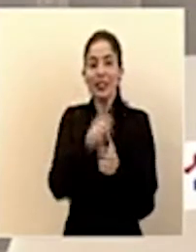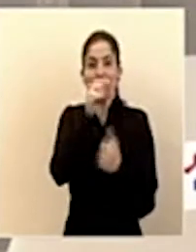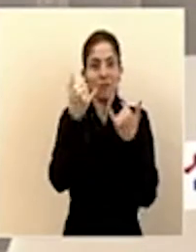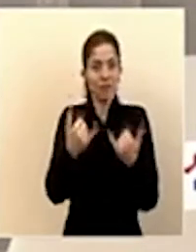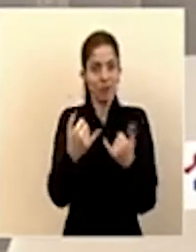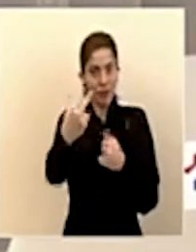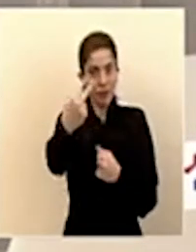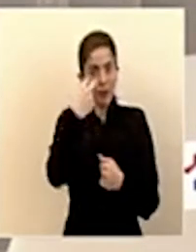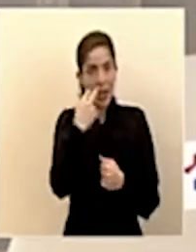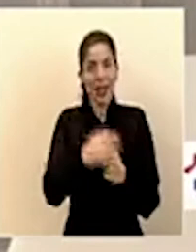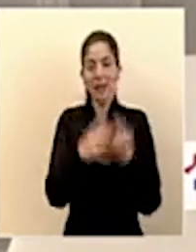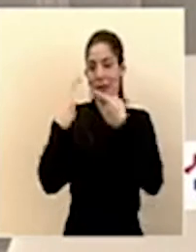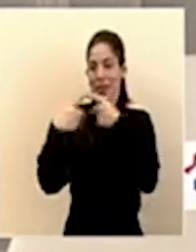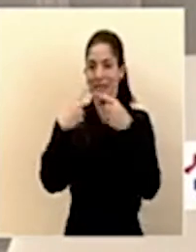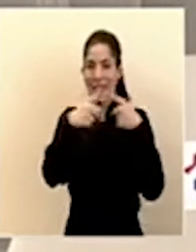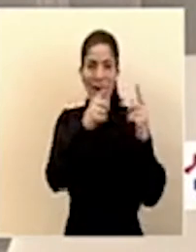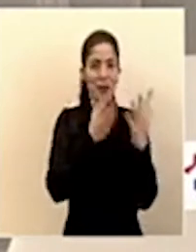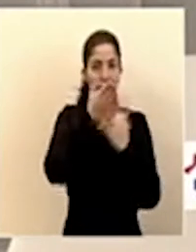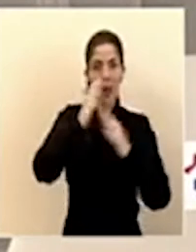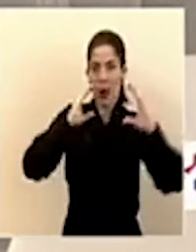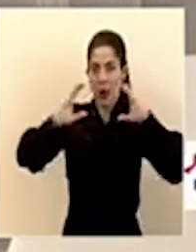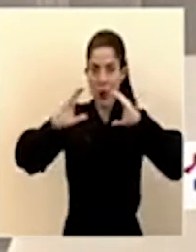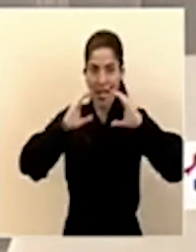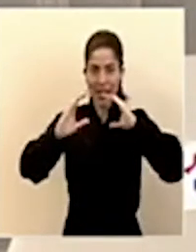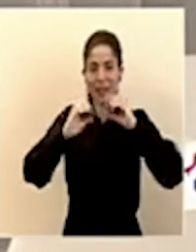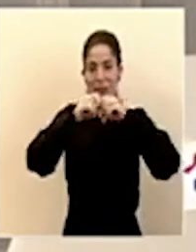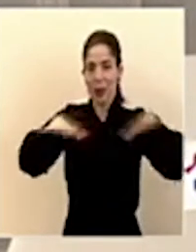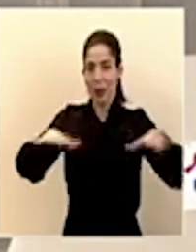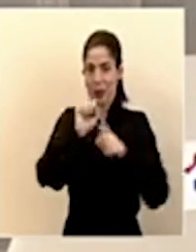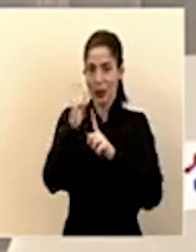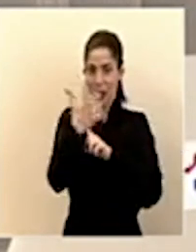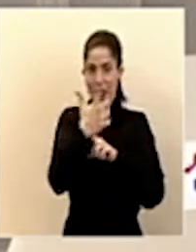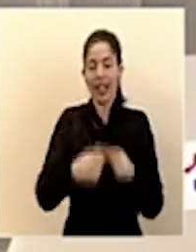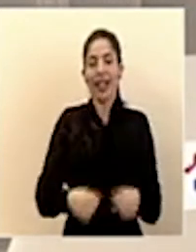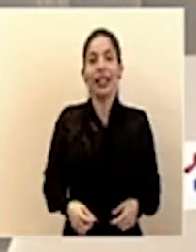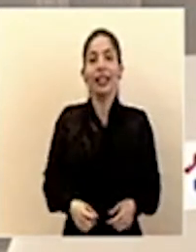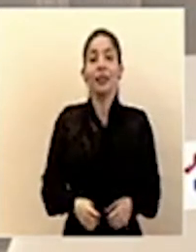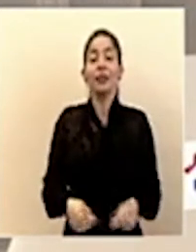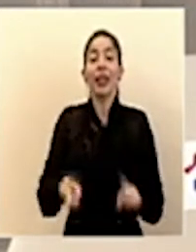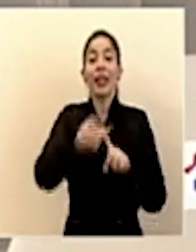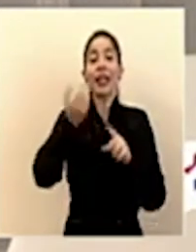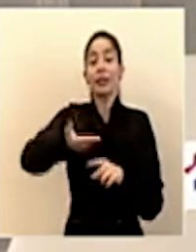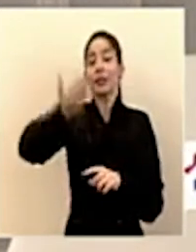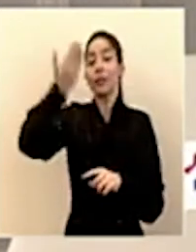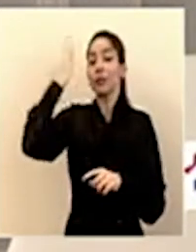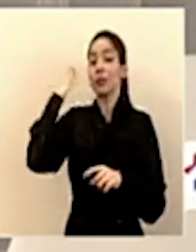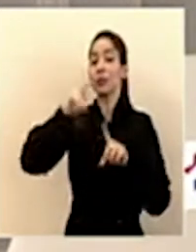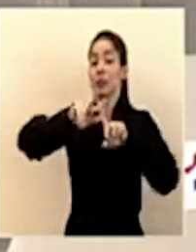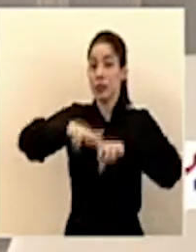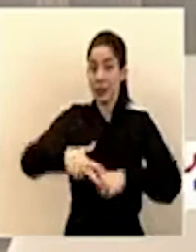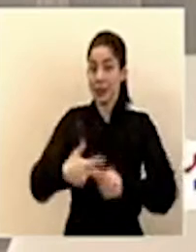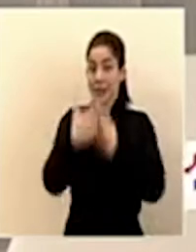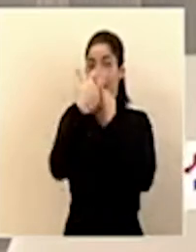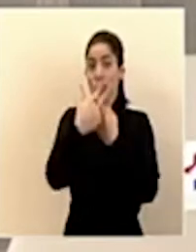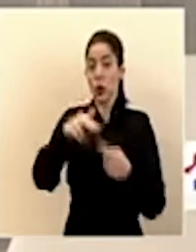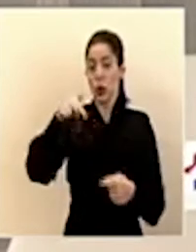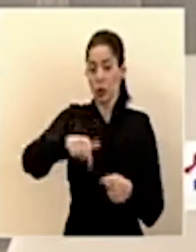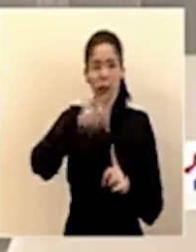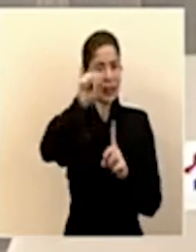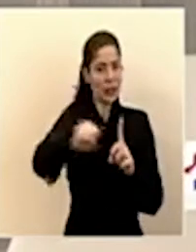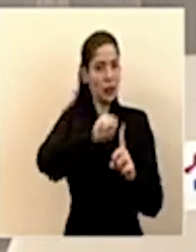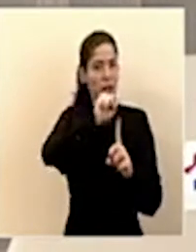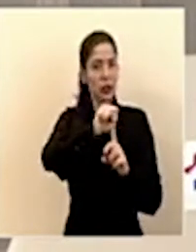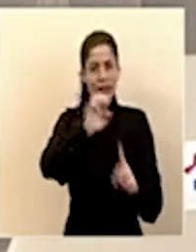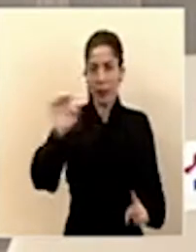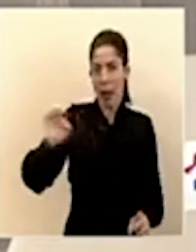sintonizan por los distintos medios de comunicación y redes sociales. Desde el inicio de esta situación y